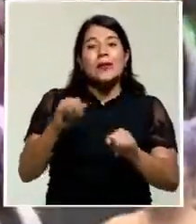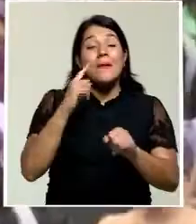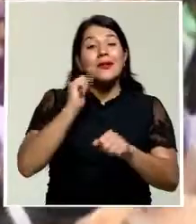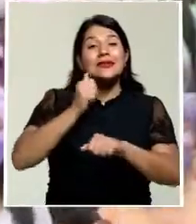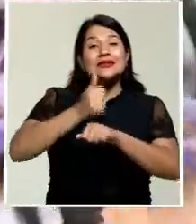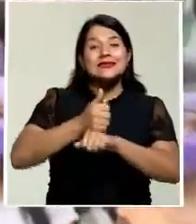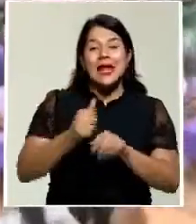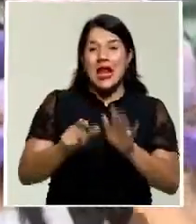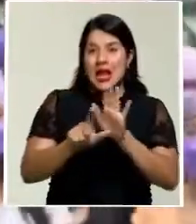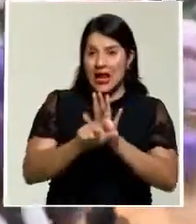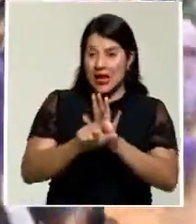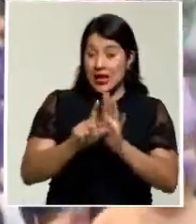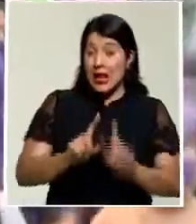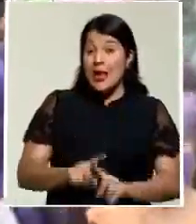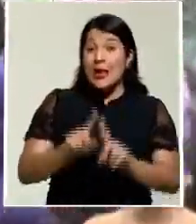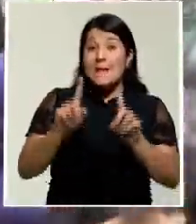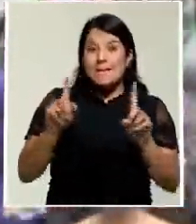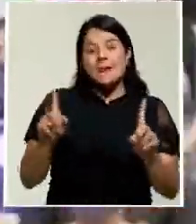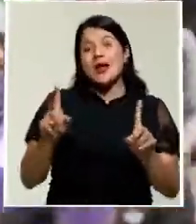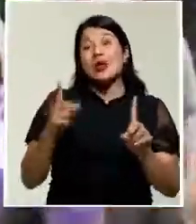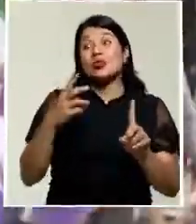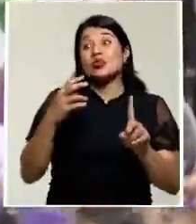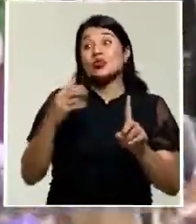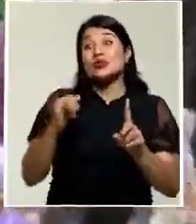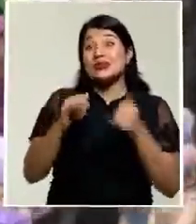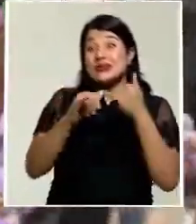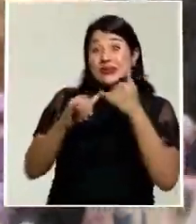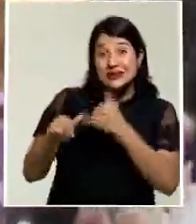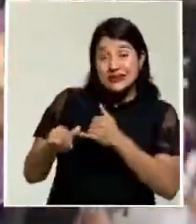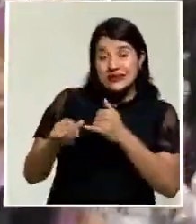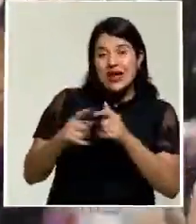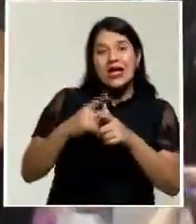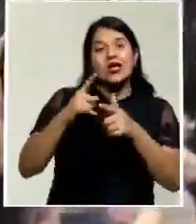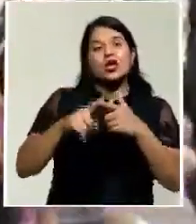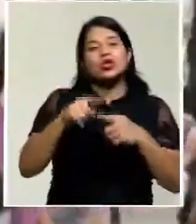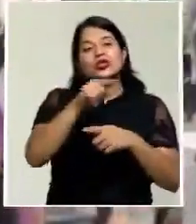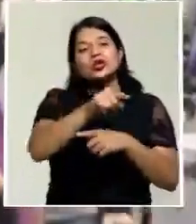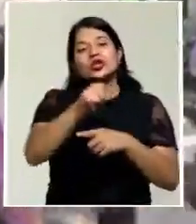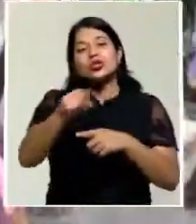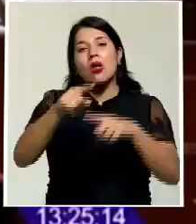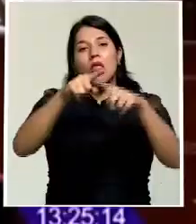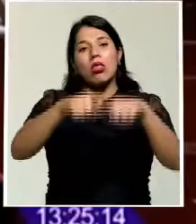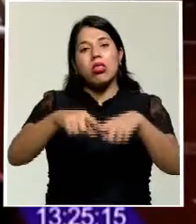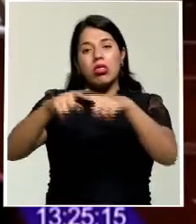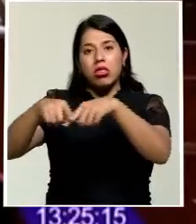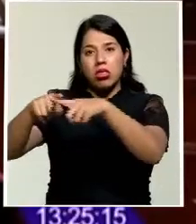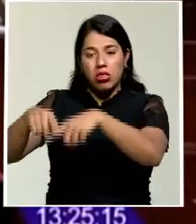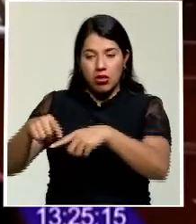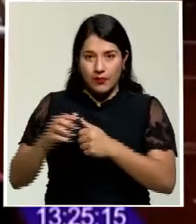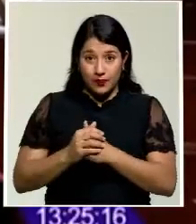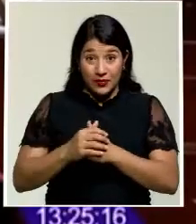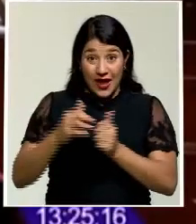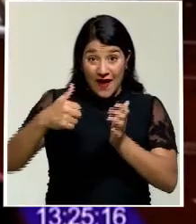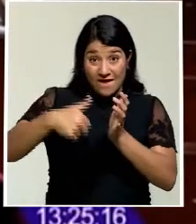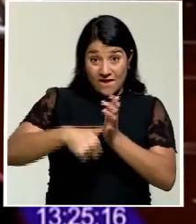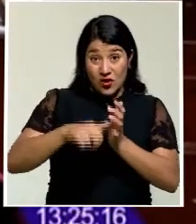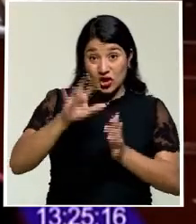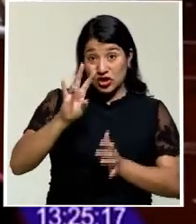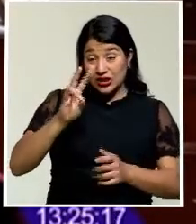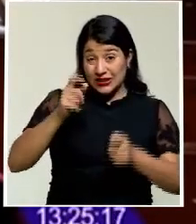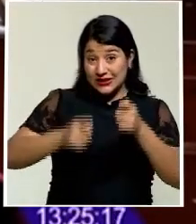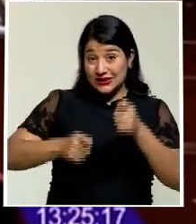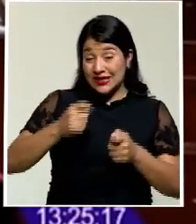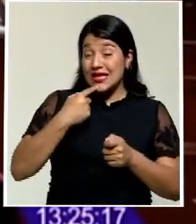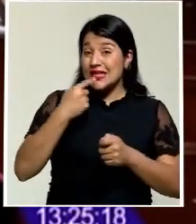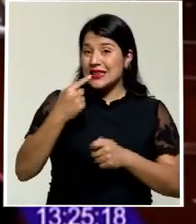estas quedan invalidadas a través de los amparos cuando contravienen fallos de la Suprema Corte. El voto del 7 de septiembre dictó que es